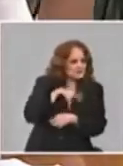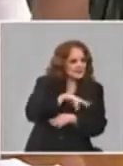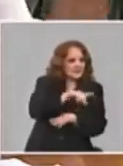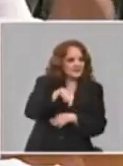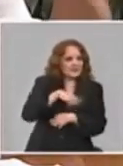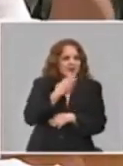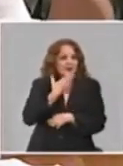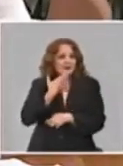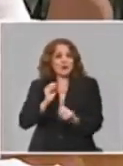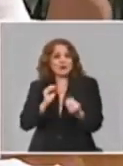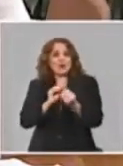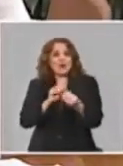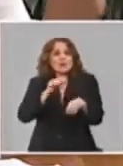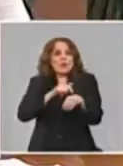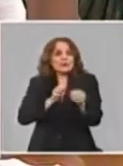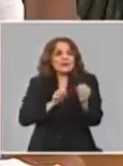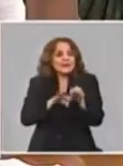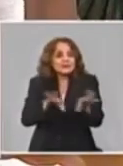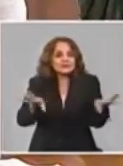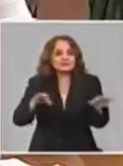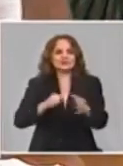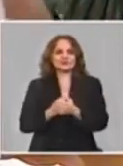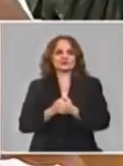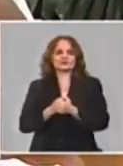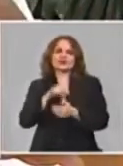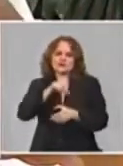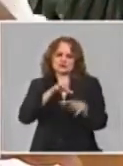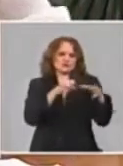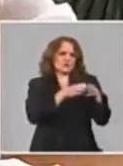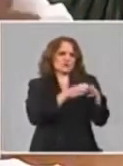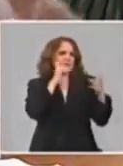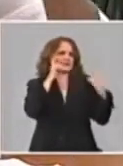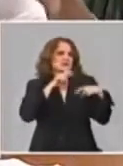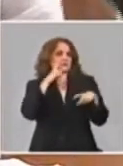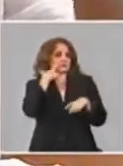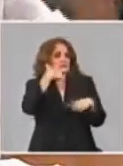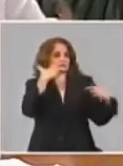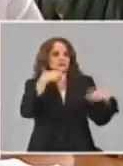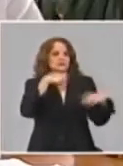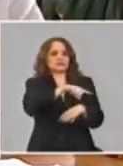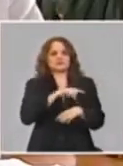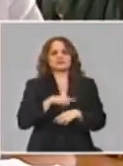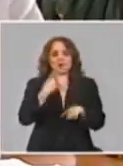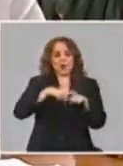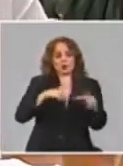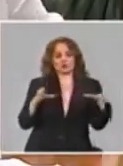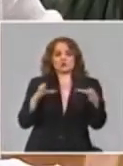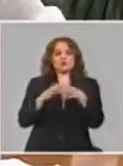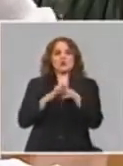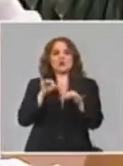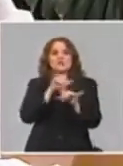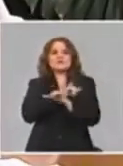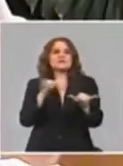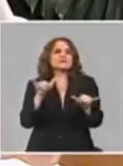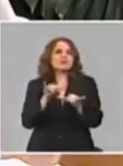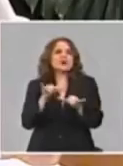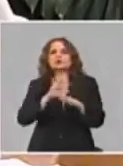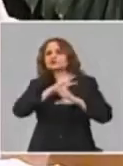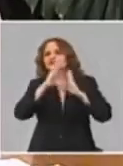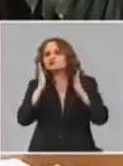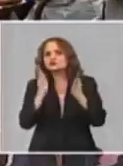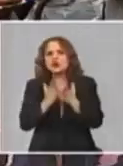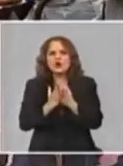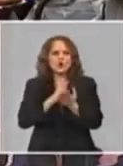ahí entonces ese grupo de investigaciones diagnósticas que son un grupo importante el grupo de las clínicas epidemiológicas y ahí el ministro hablaba